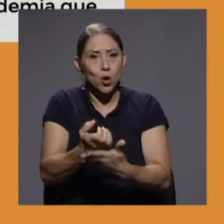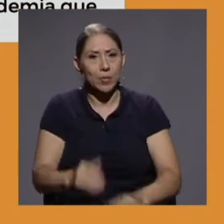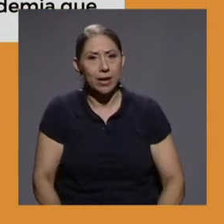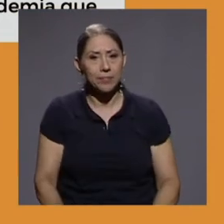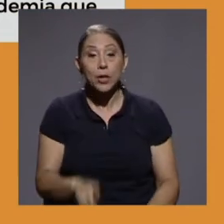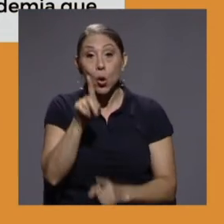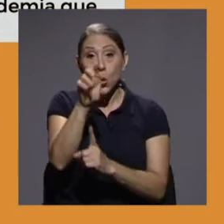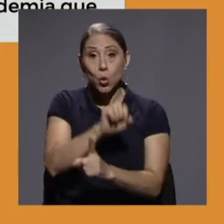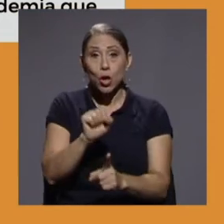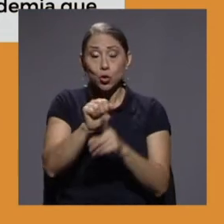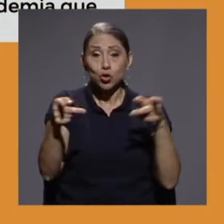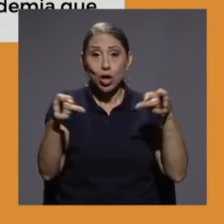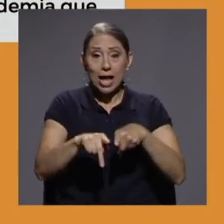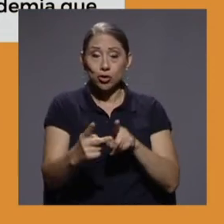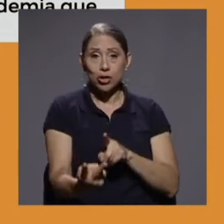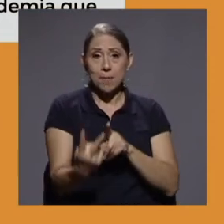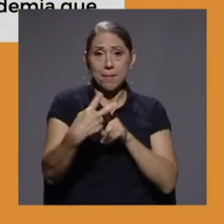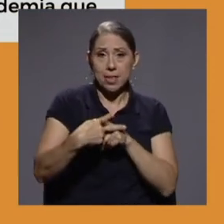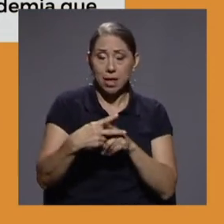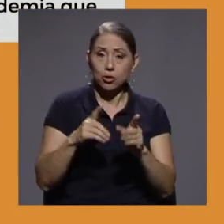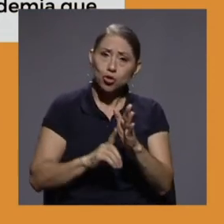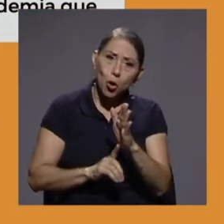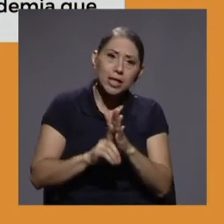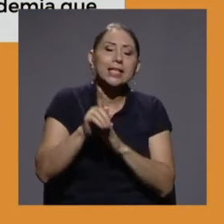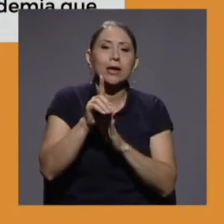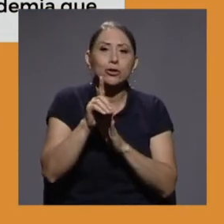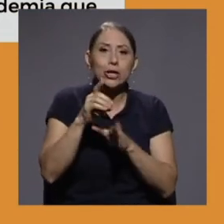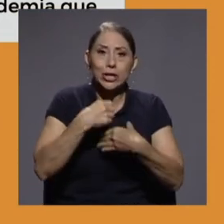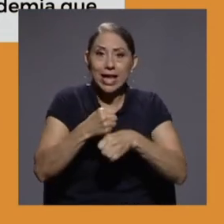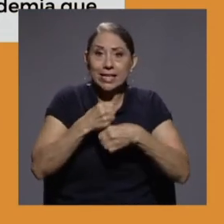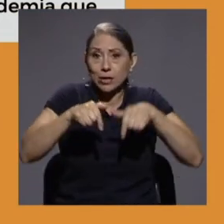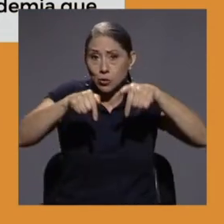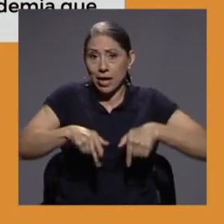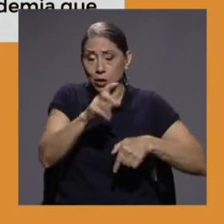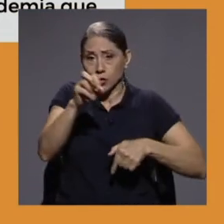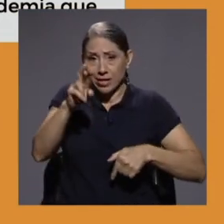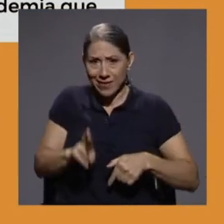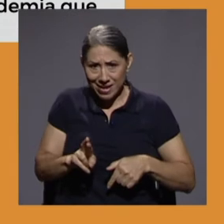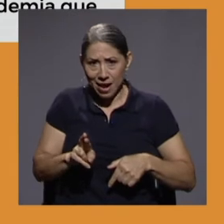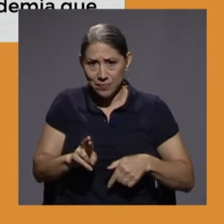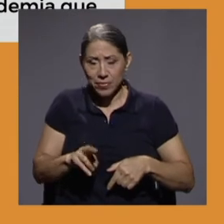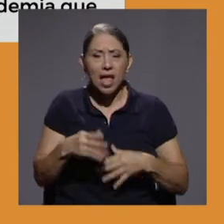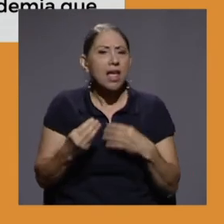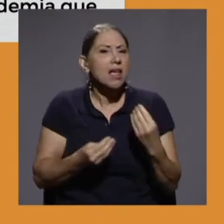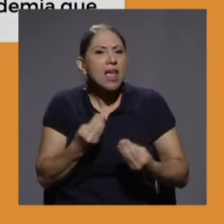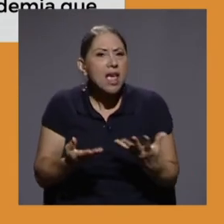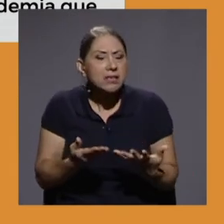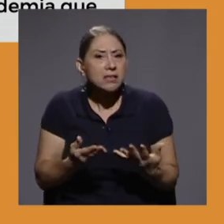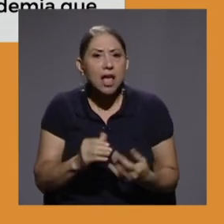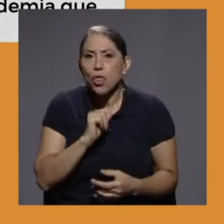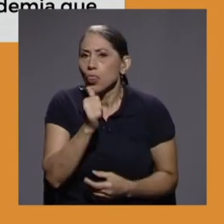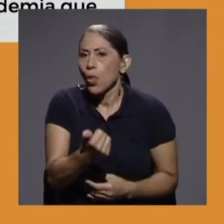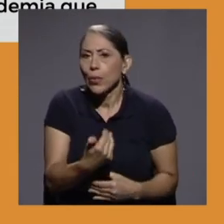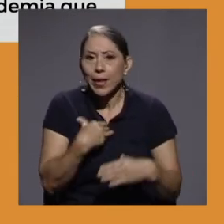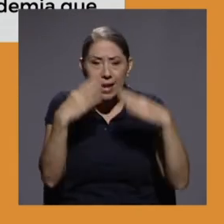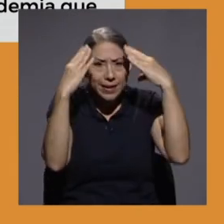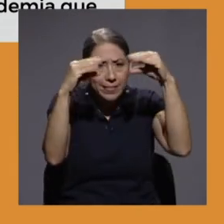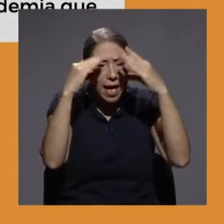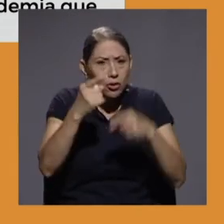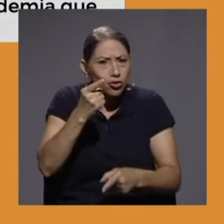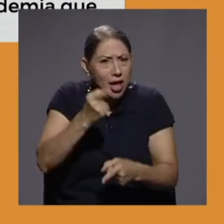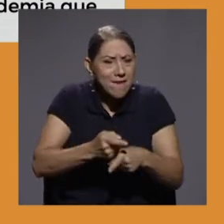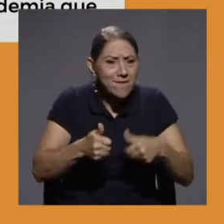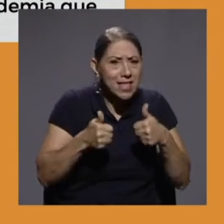los casos implementados o desarrollados o ejercidos acá en Costa Rica fue el hecho de no contar con datos efectivos,